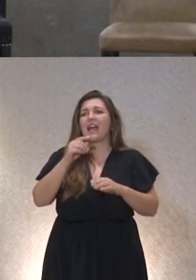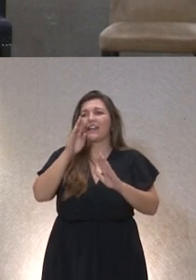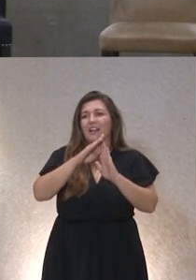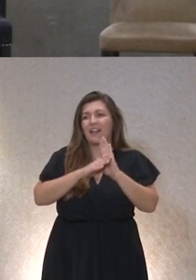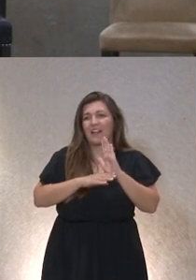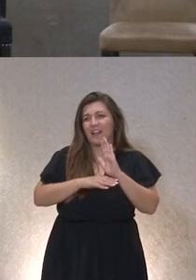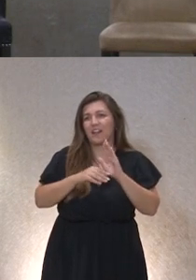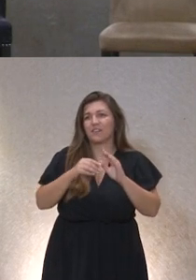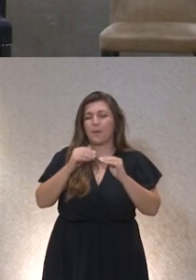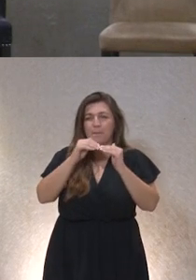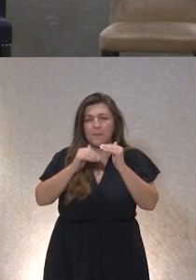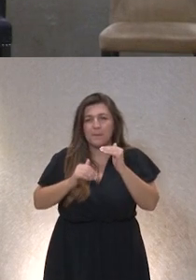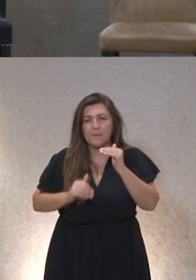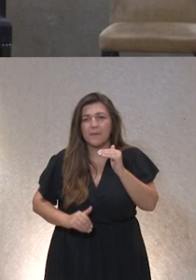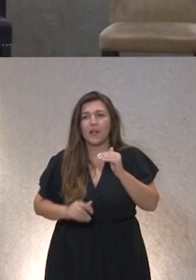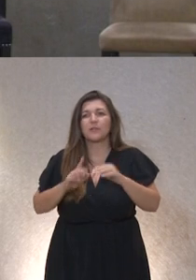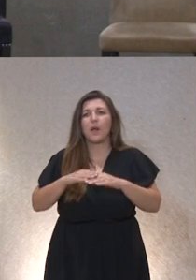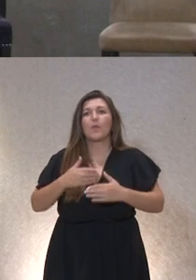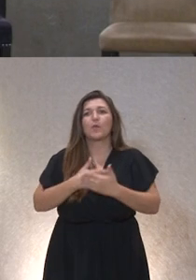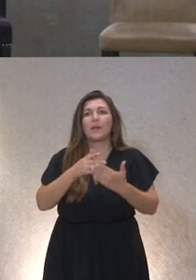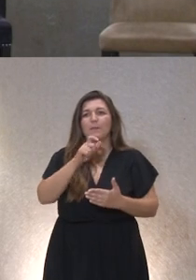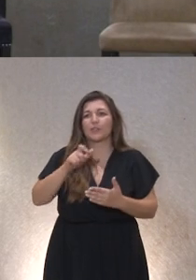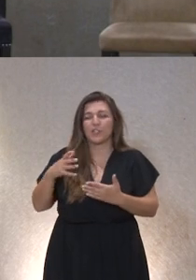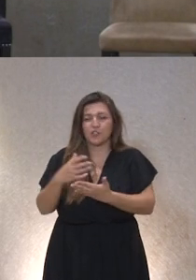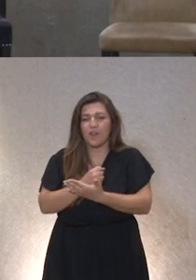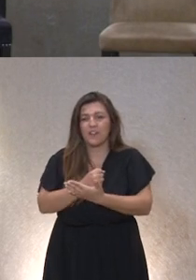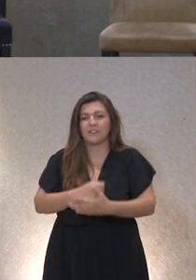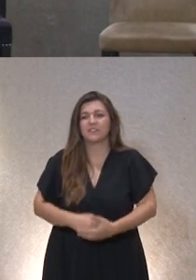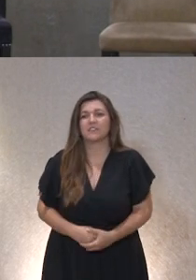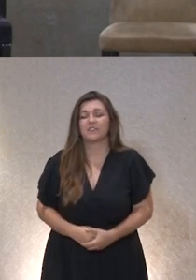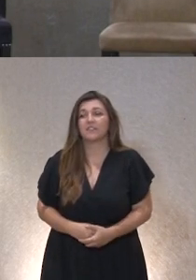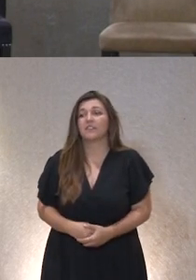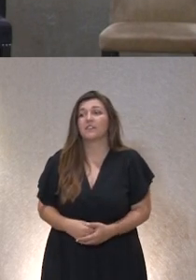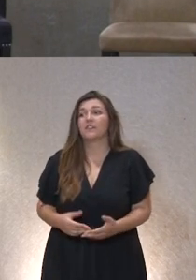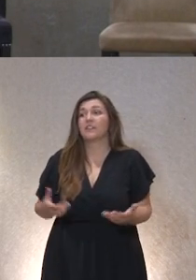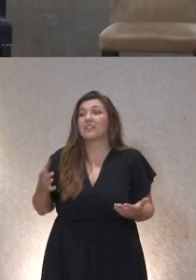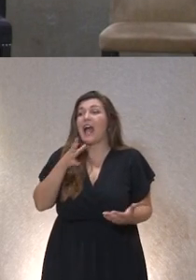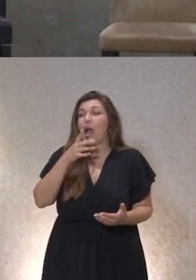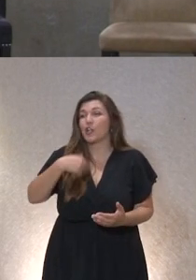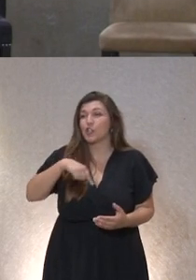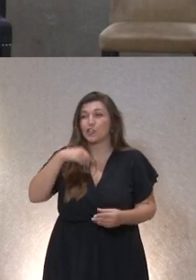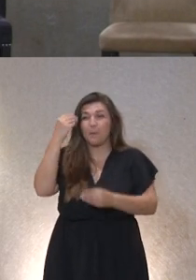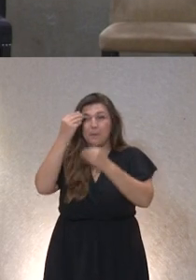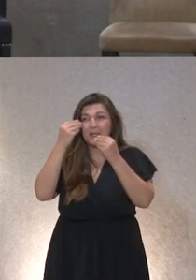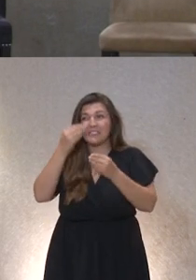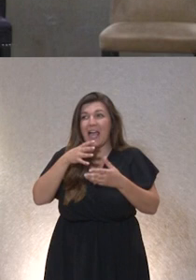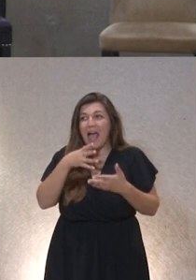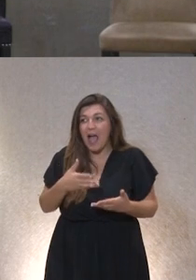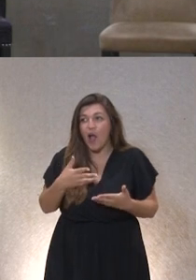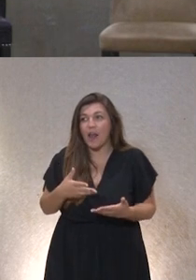y para tener en cuenta la voluntad de todas las personas este fenómeno que estamos reflexionando en este momento